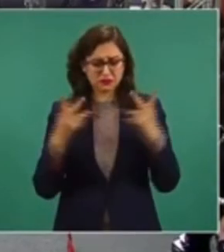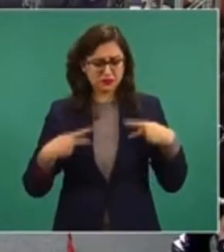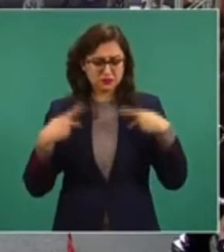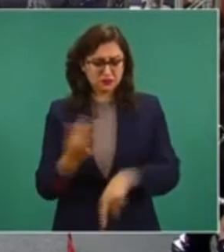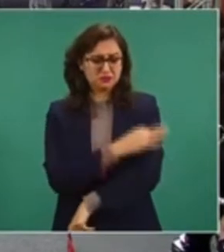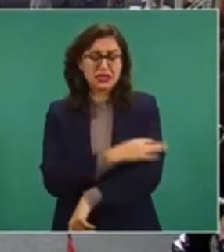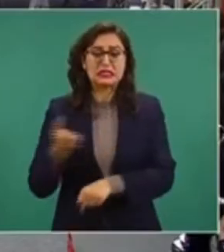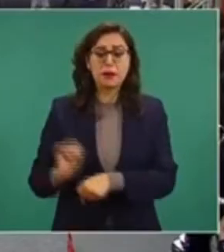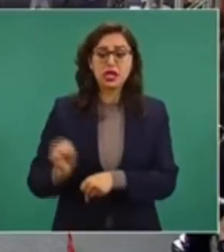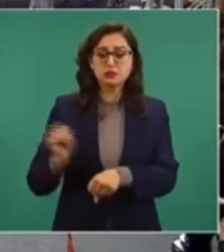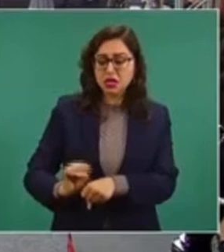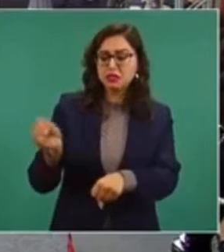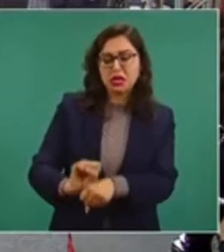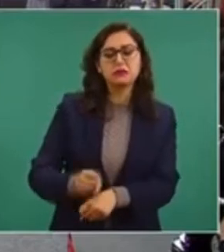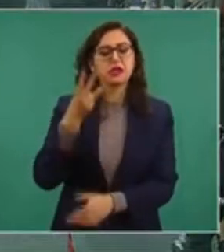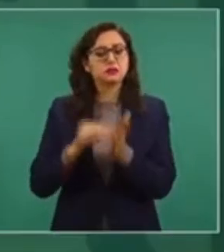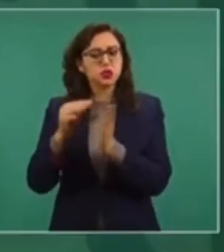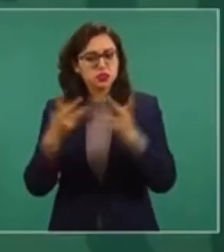por semana,